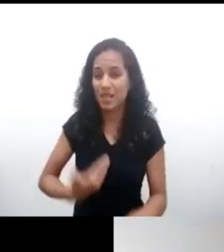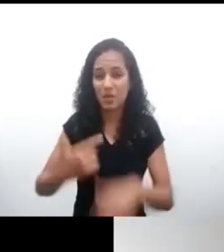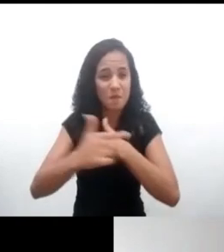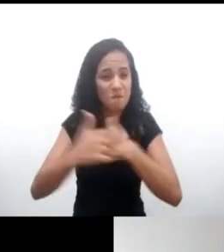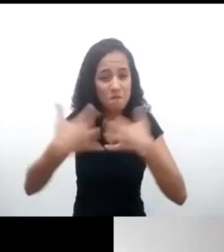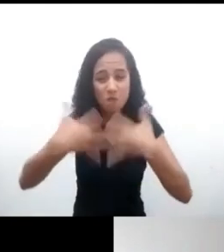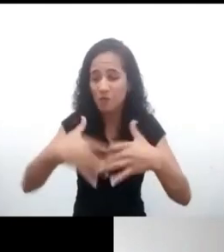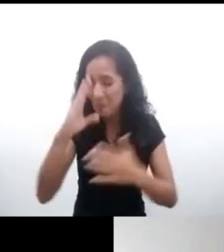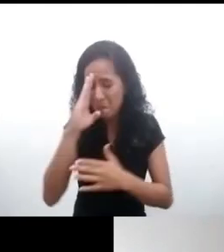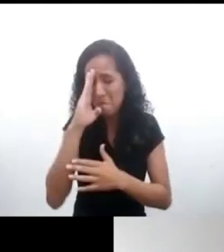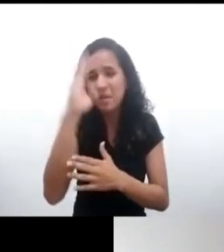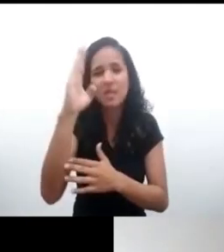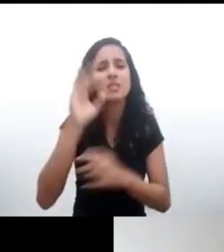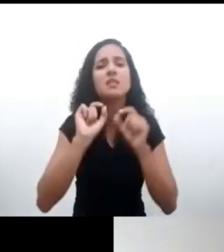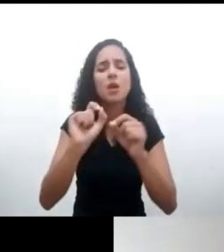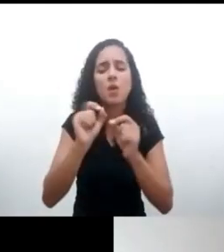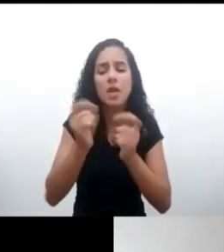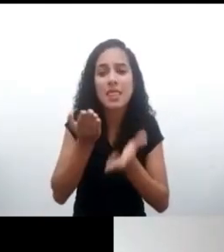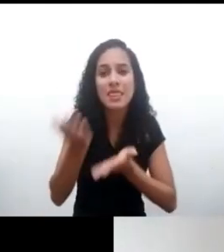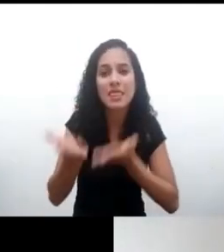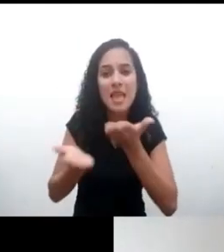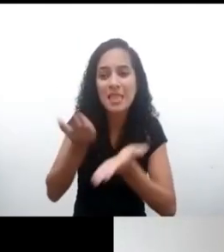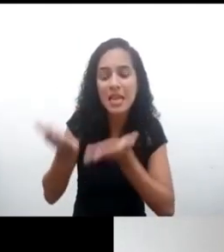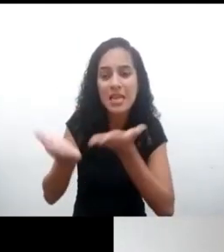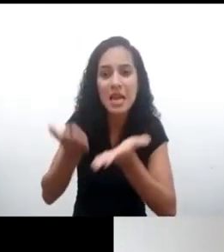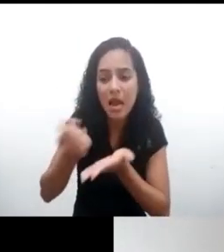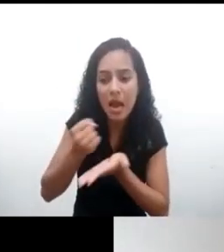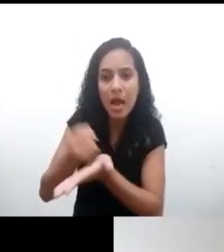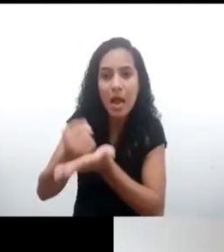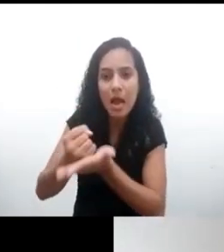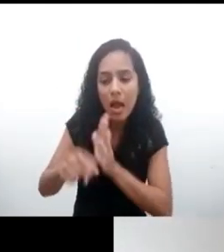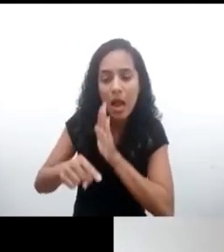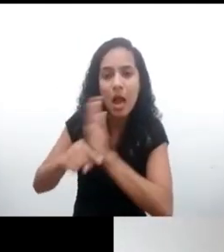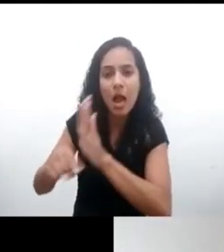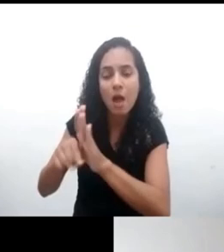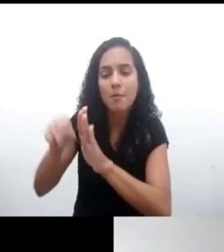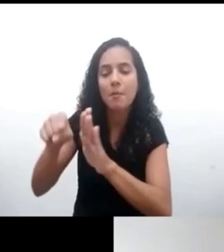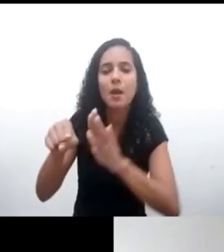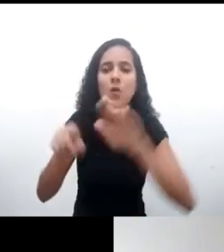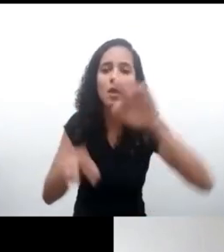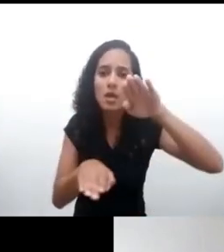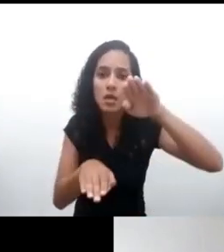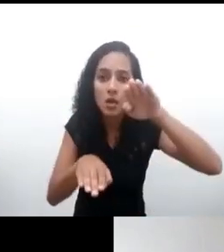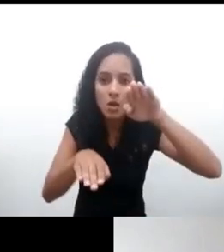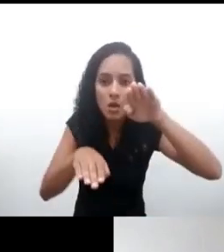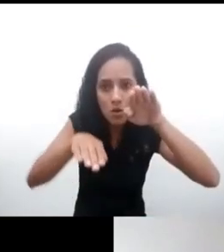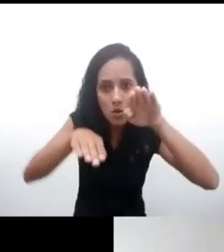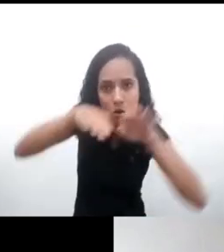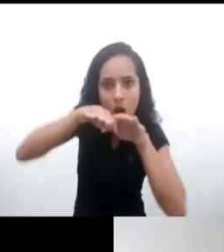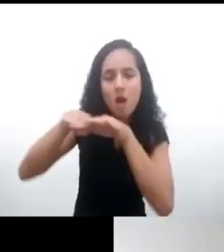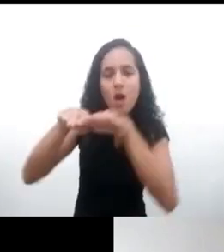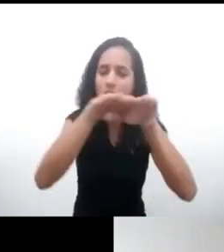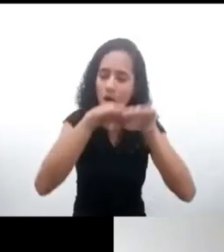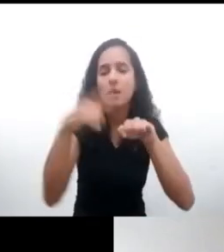una función primordial de, de hecho, potenciar estas transformaciones digitales, disminuir las